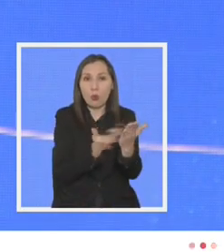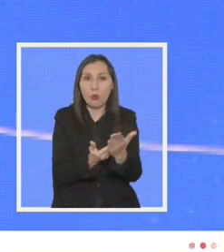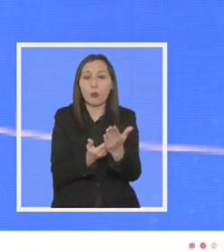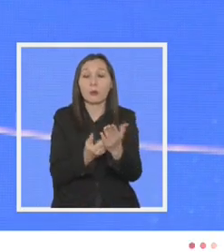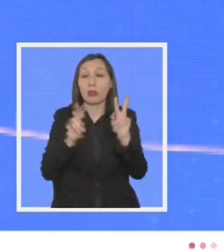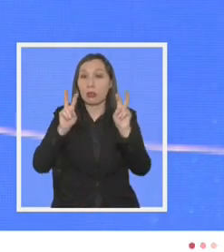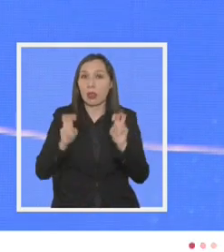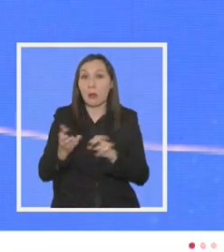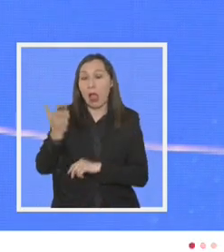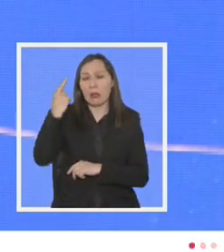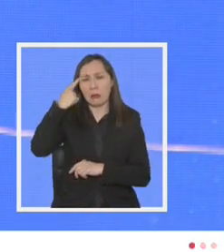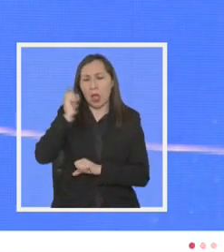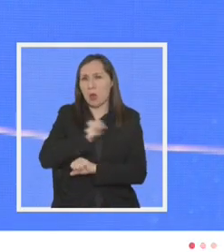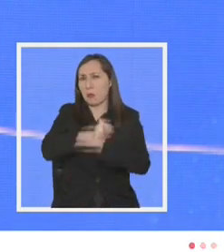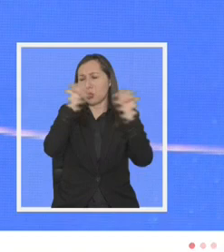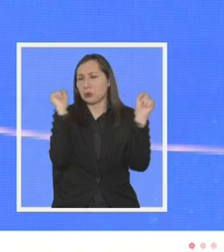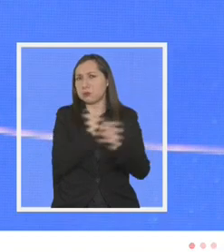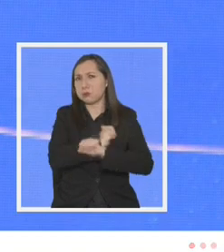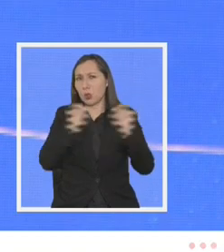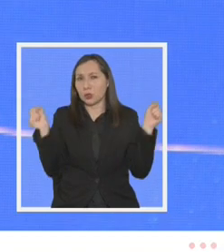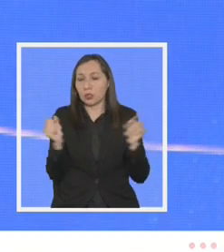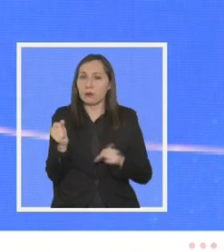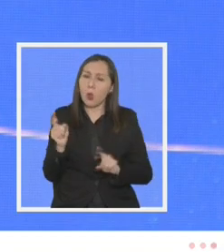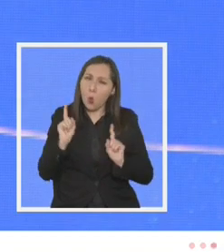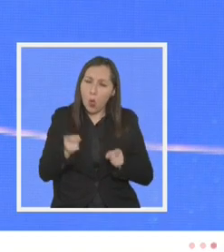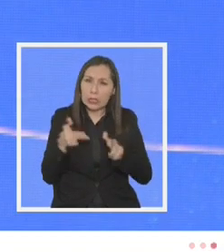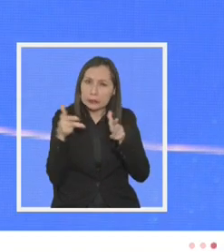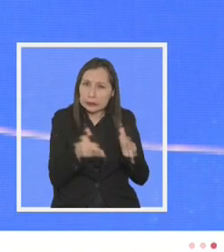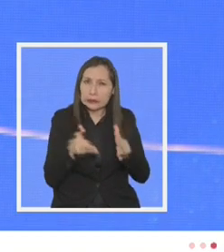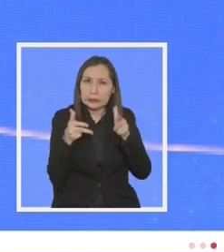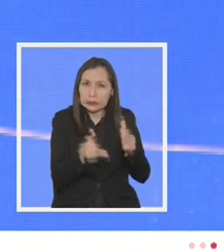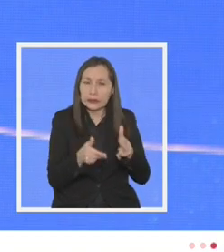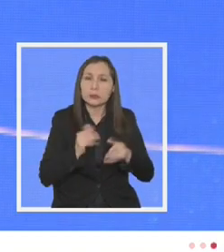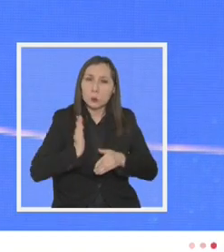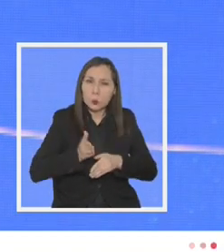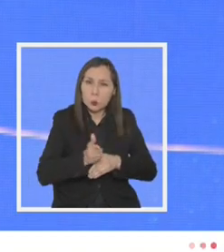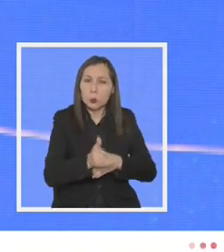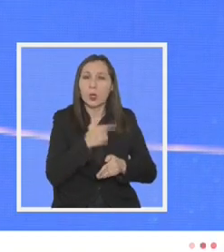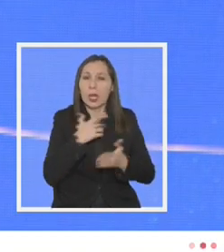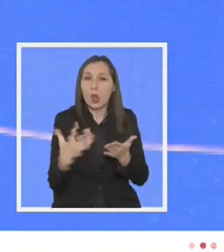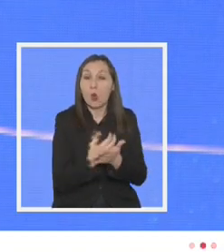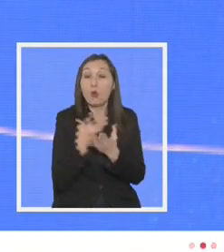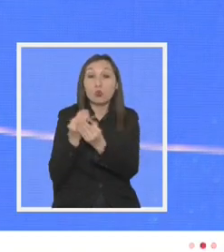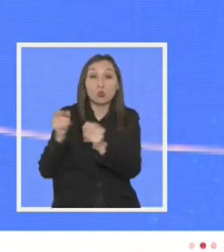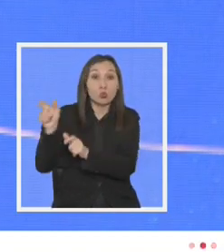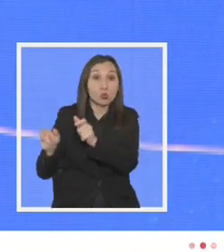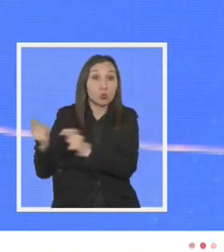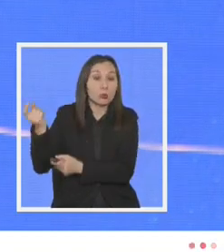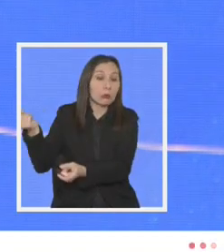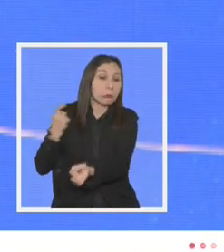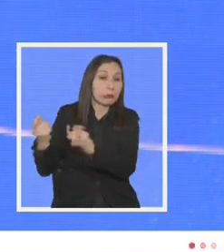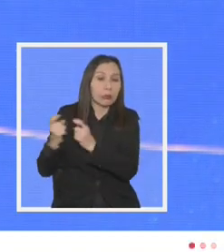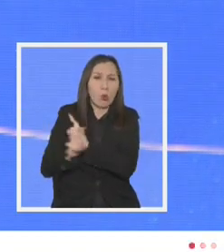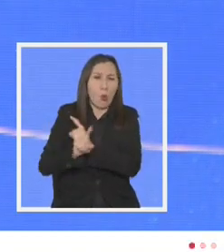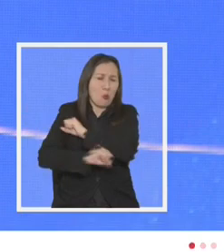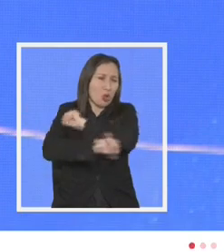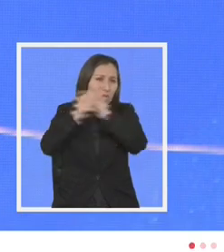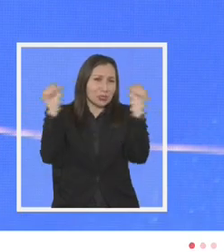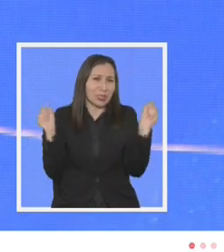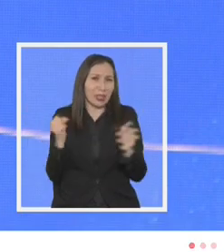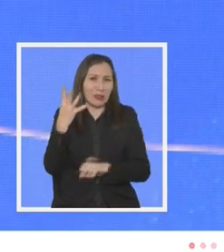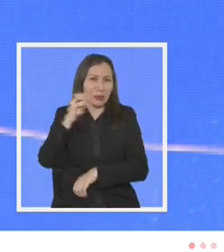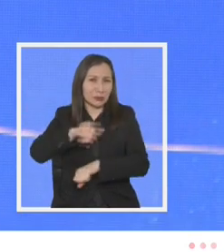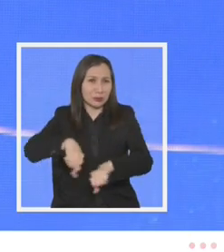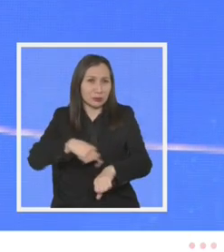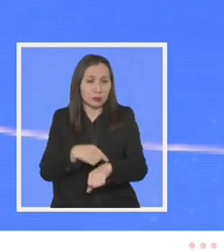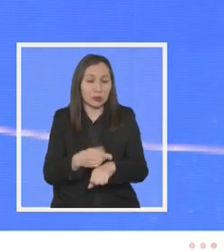cuando parecía una quimera e insistieron y perseveraron en ella cuando muchos les dijeron que era imposible